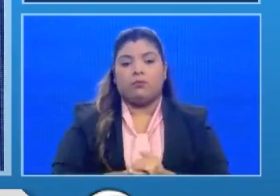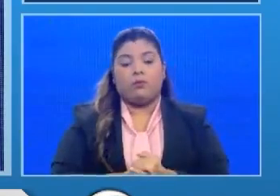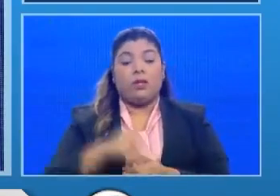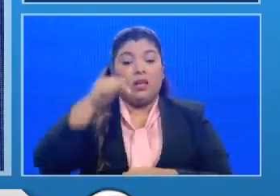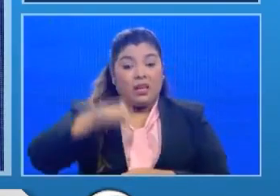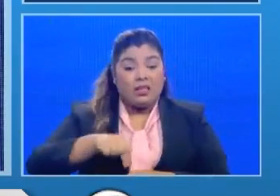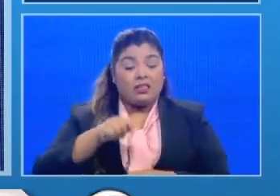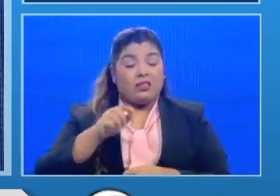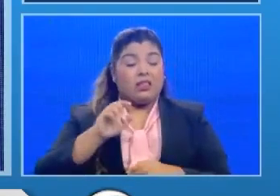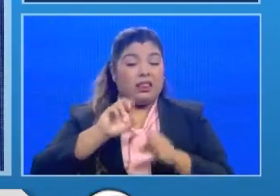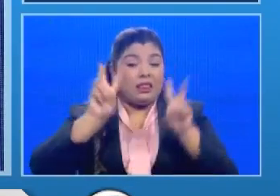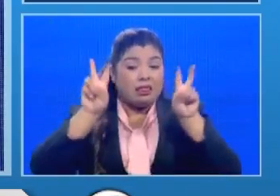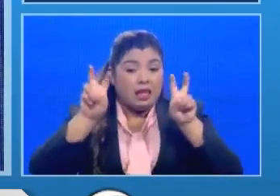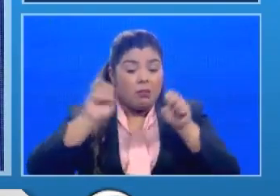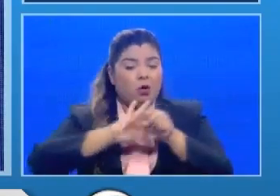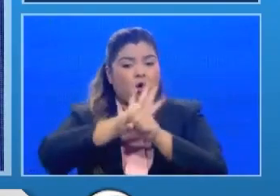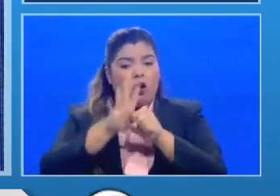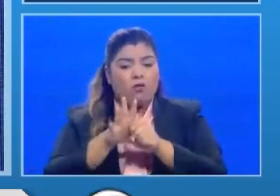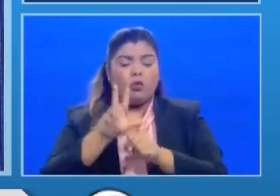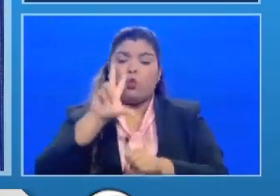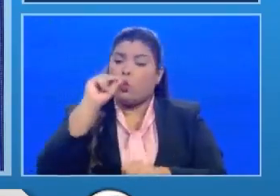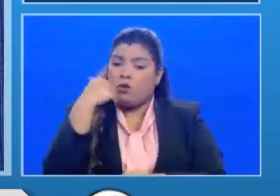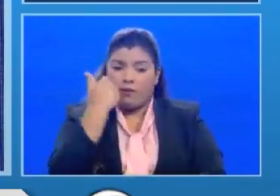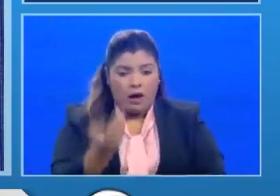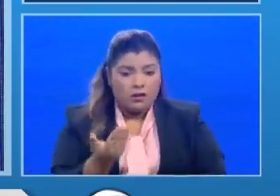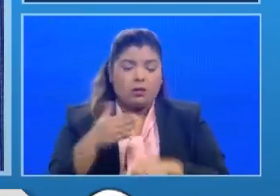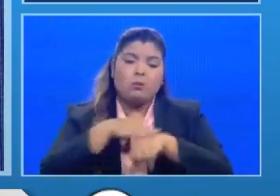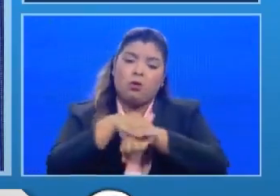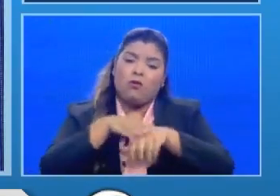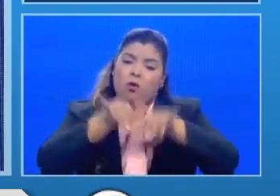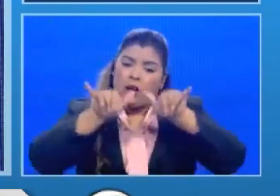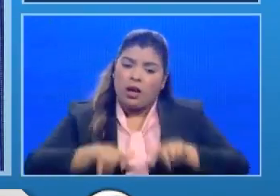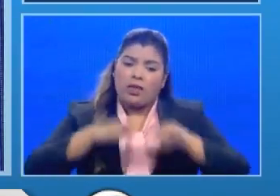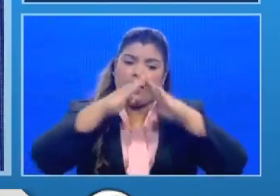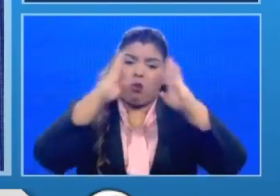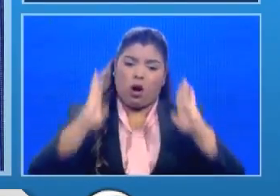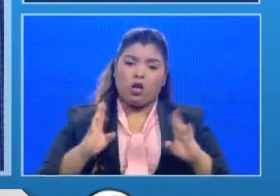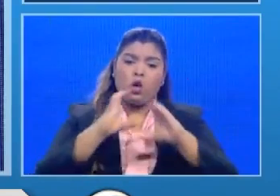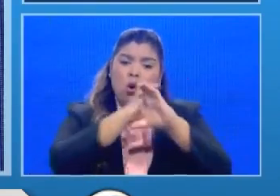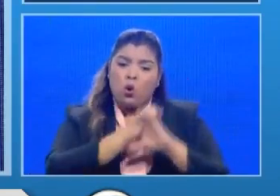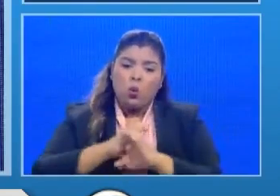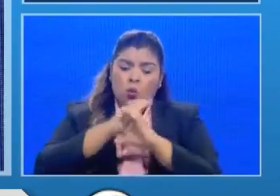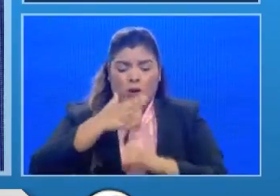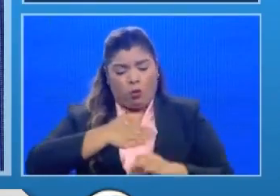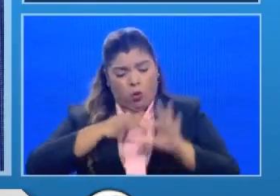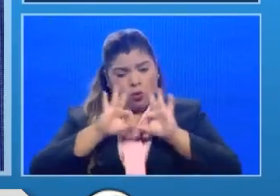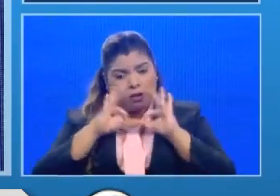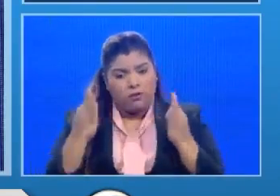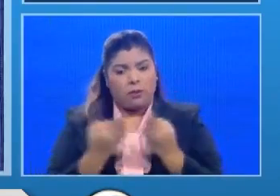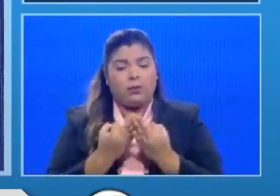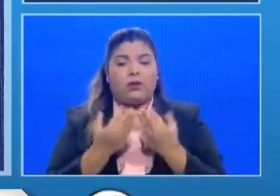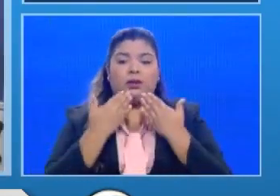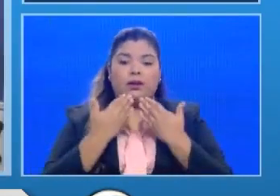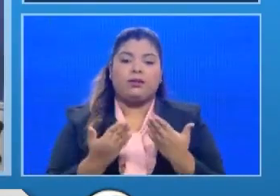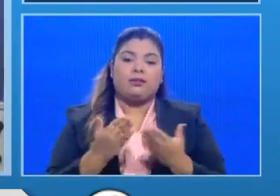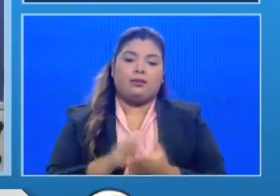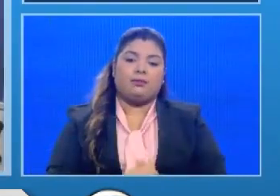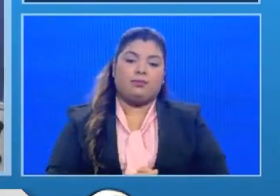quedémonos en casa cuidémonos nosotros y sobre todo a nuestros seres queridos gracias